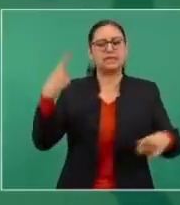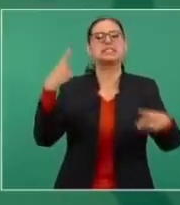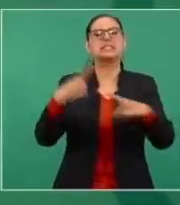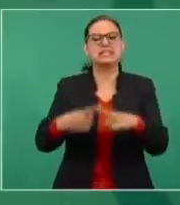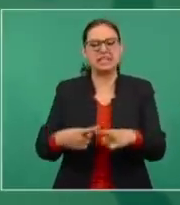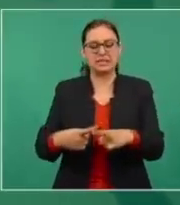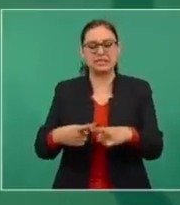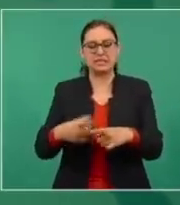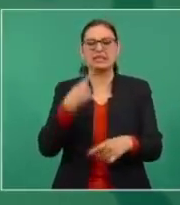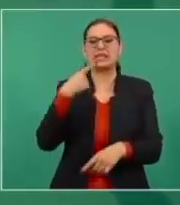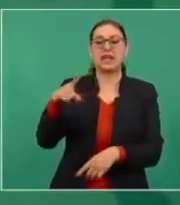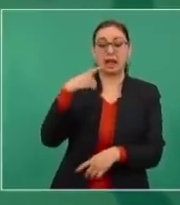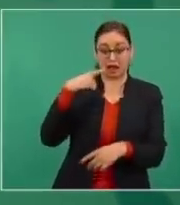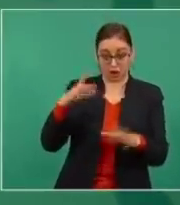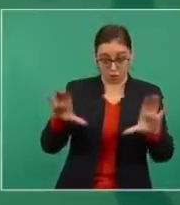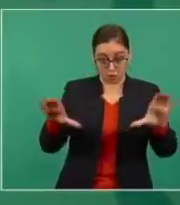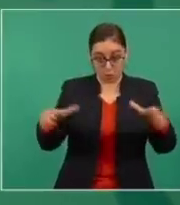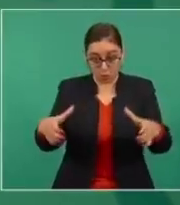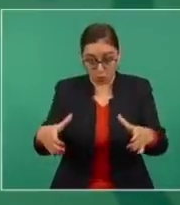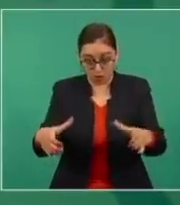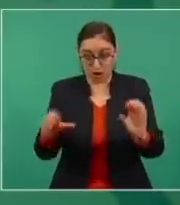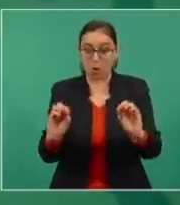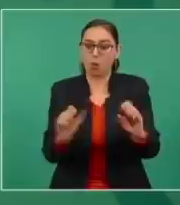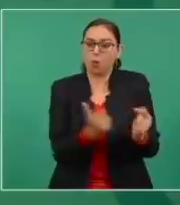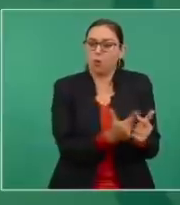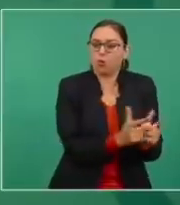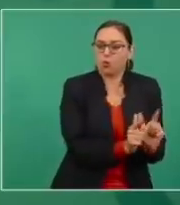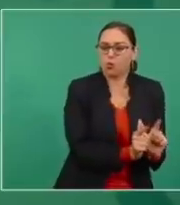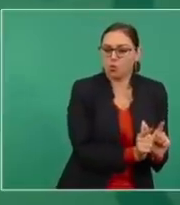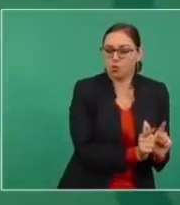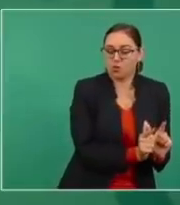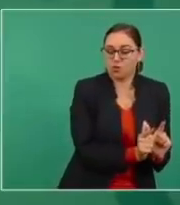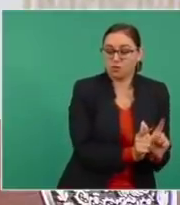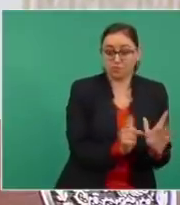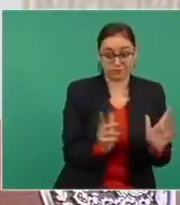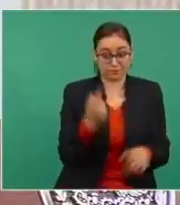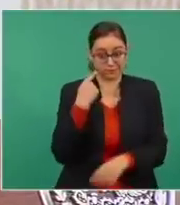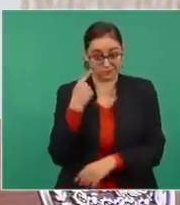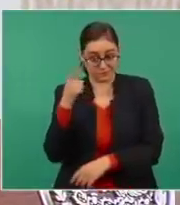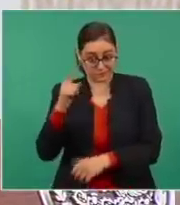de manera democrática por todo el pueblo,